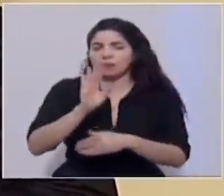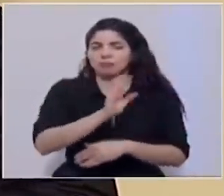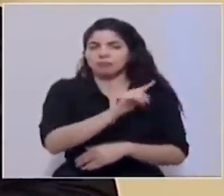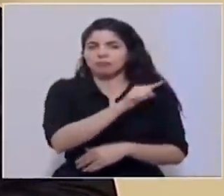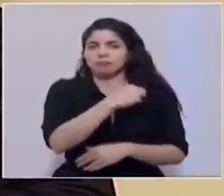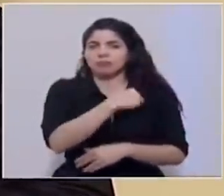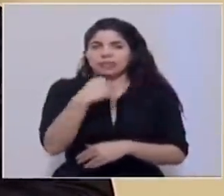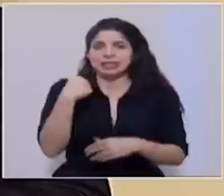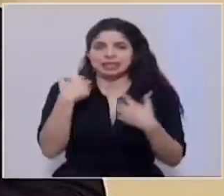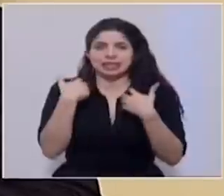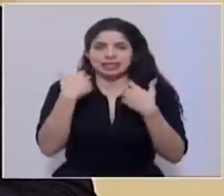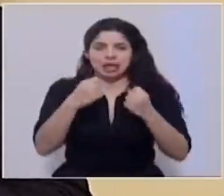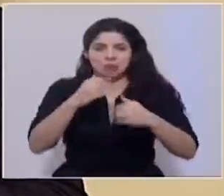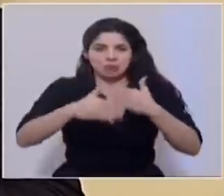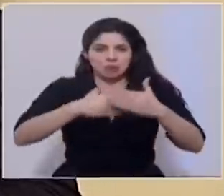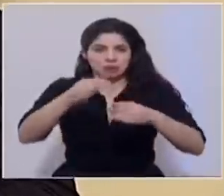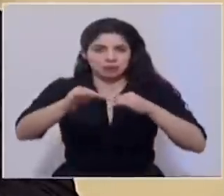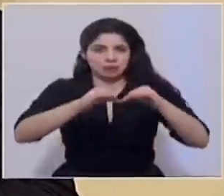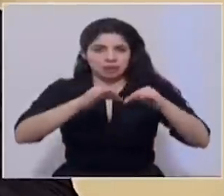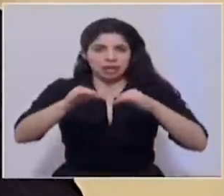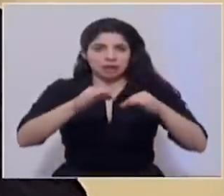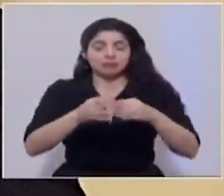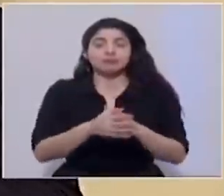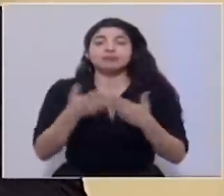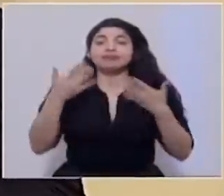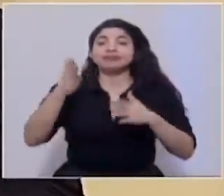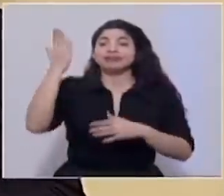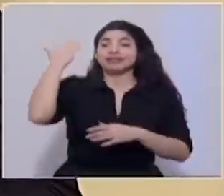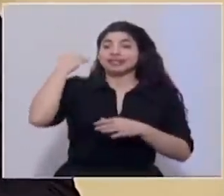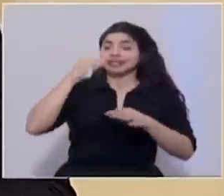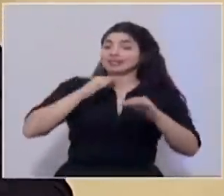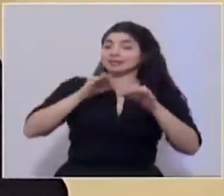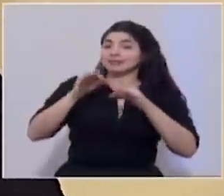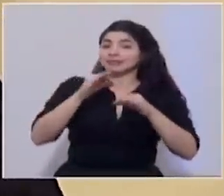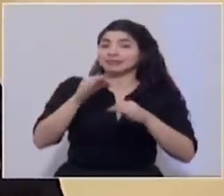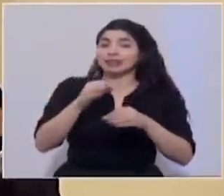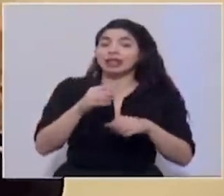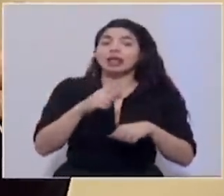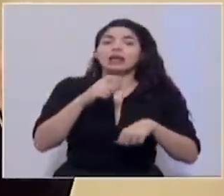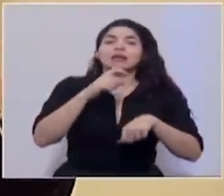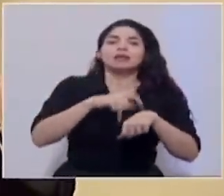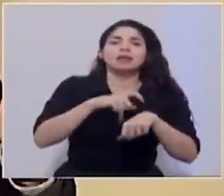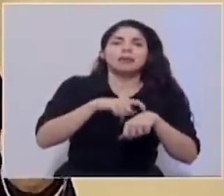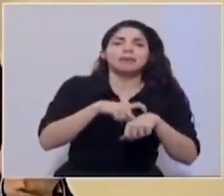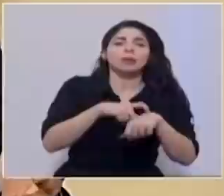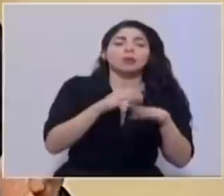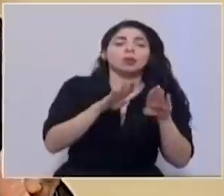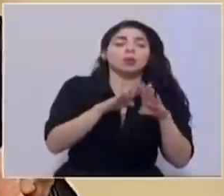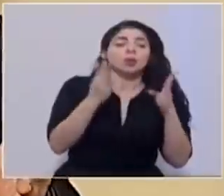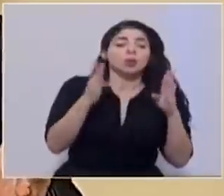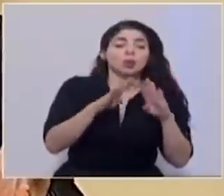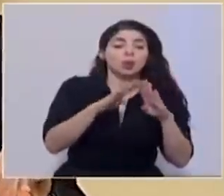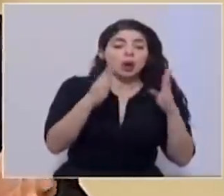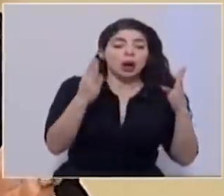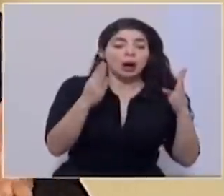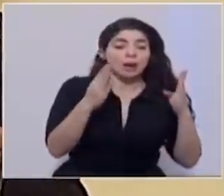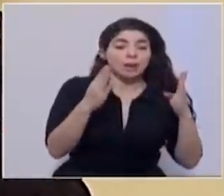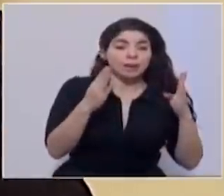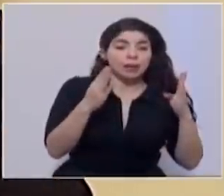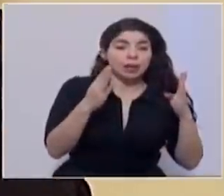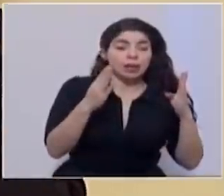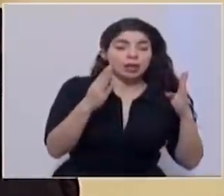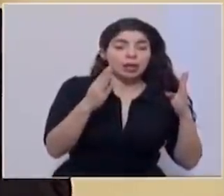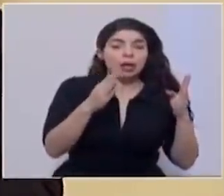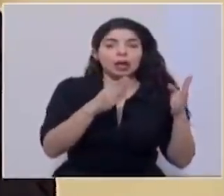Salud, pasaremos, como lo hemos anunciado antes, de periodos de apertura a